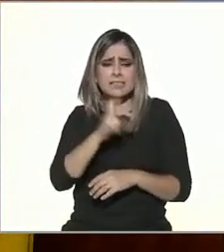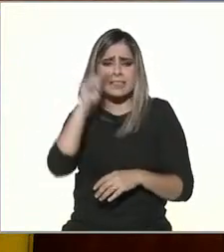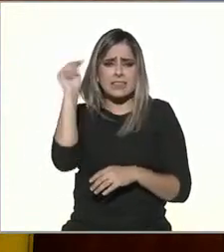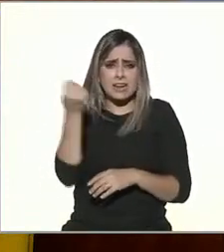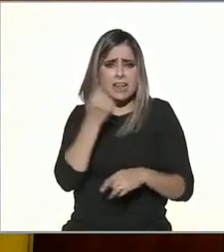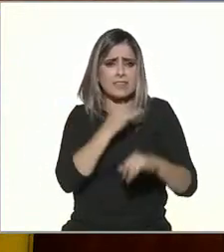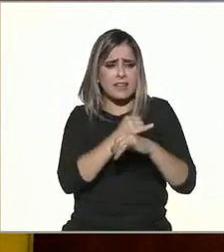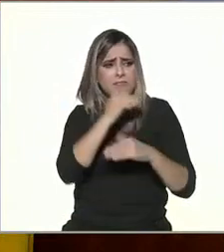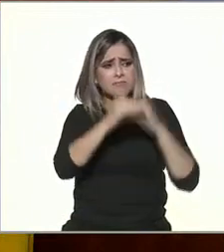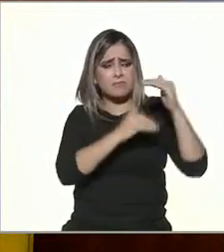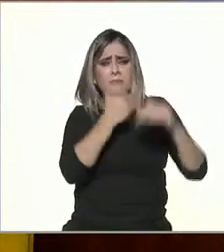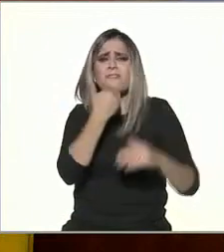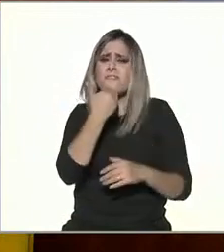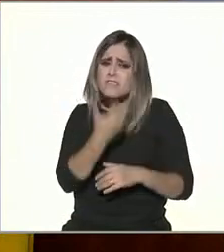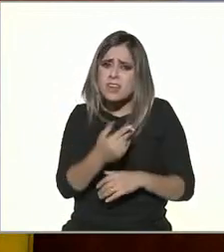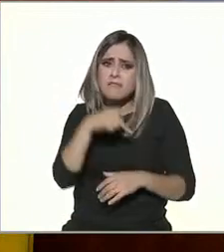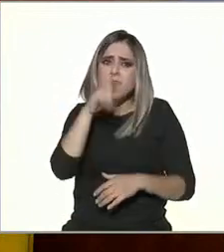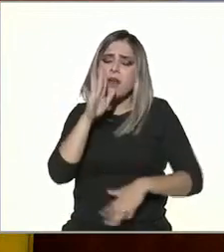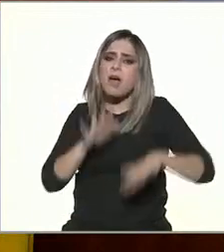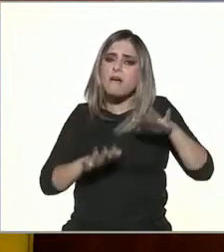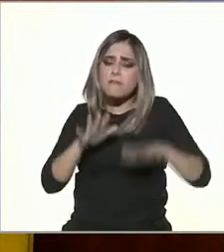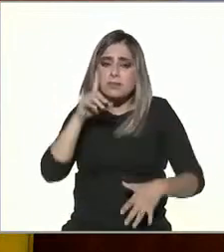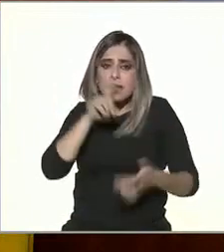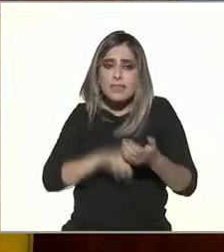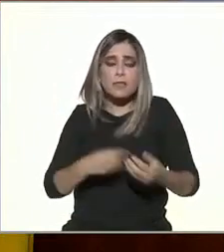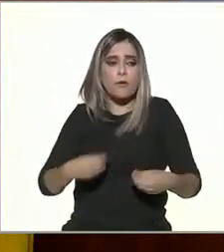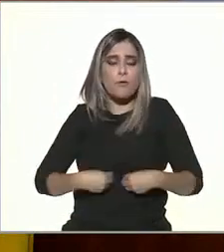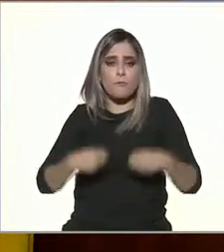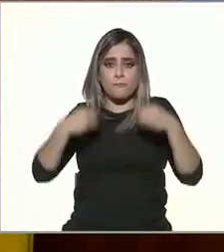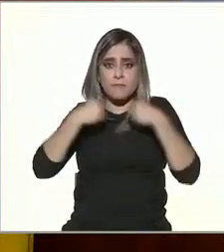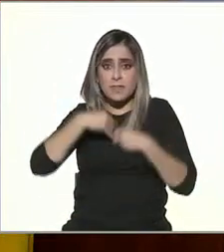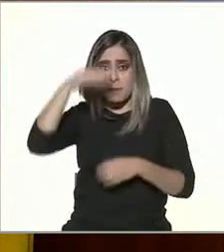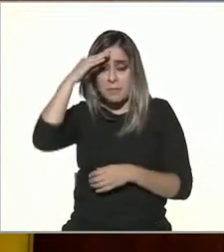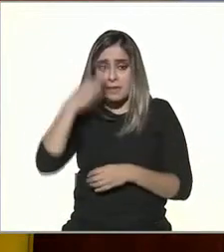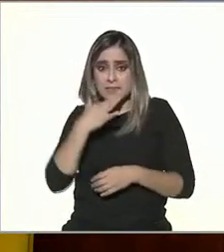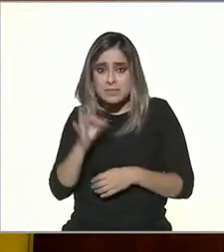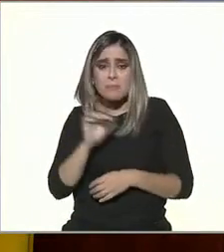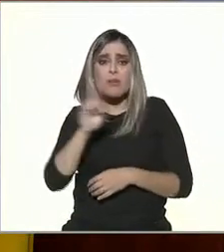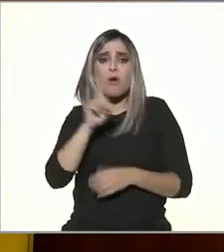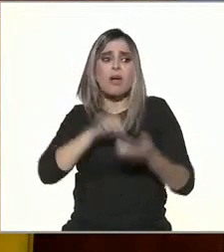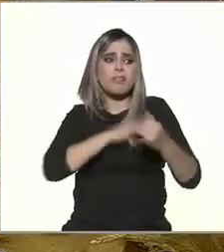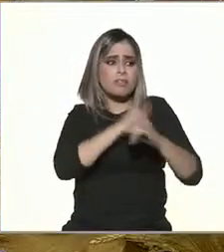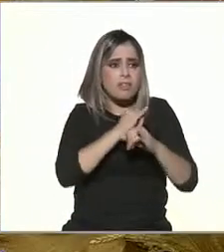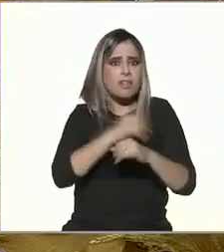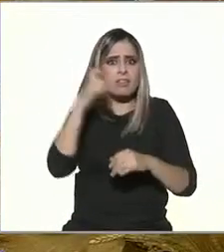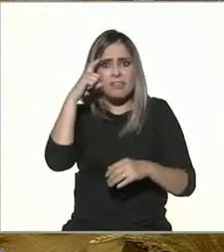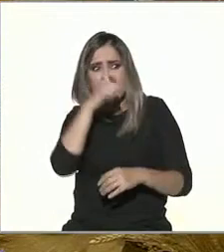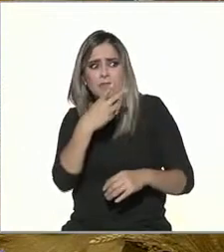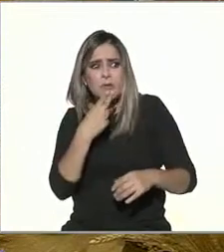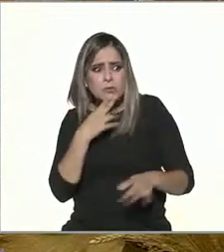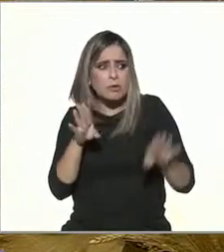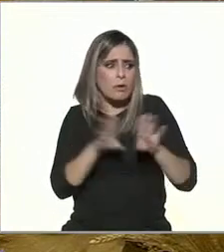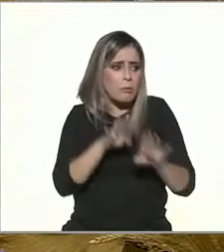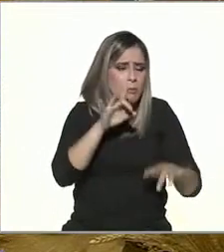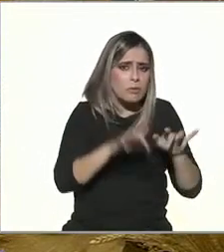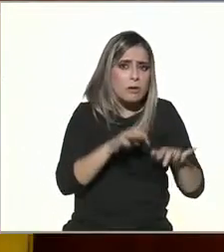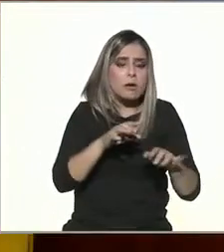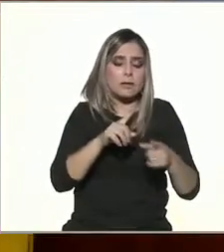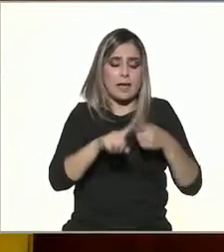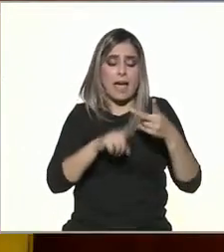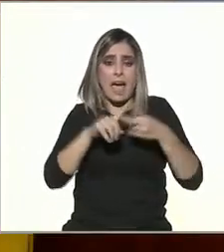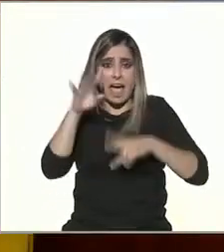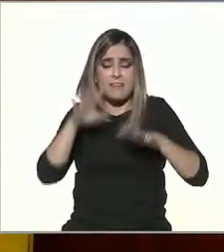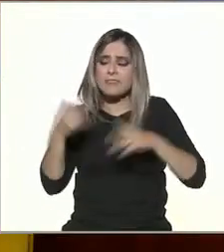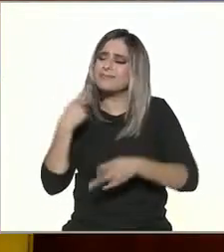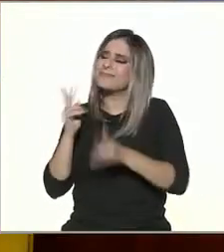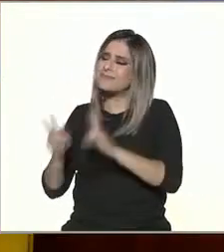tecnológicamente, pero a veces, en lugar de simplificar la vida, te la dificultan. A veces, es de muy mal gusto el que estén platicando